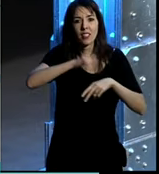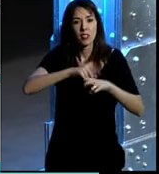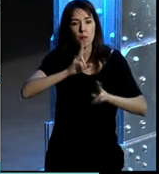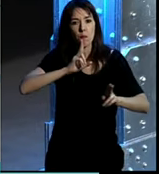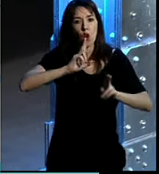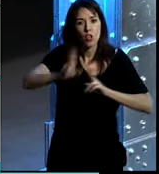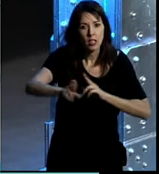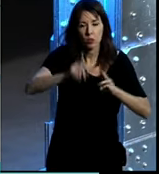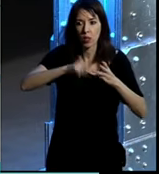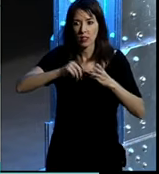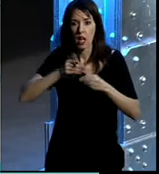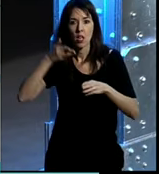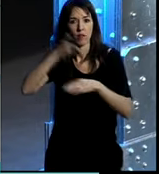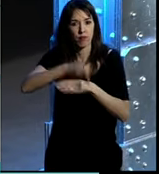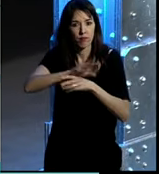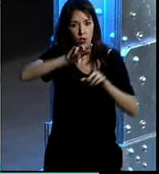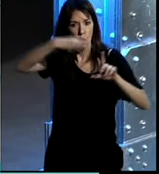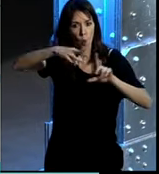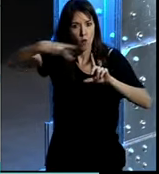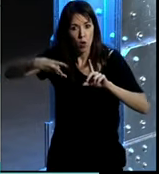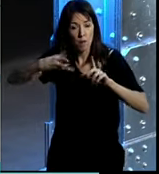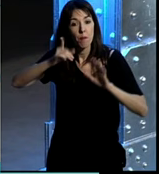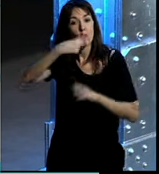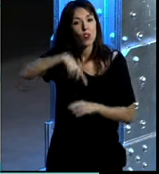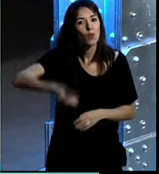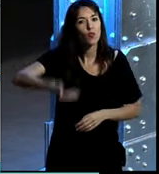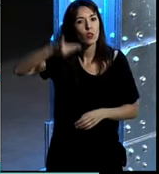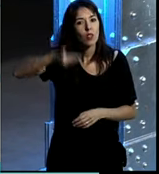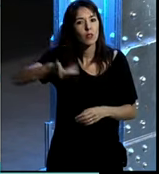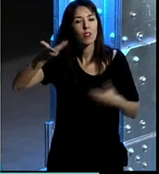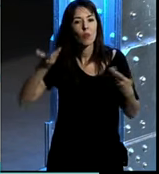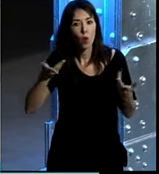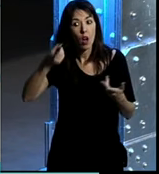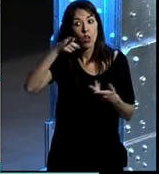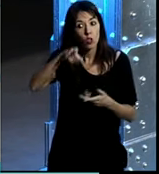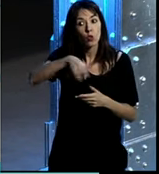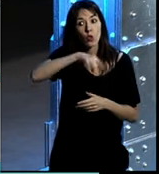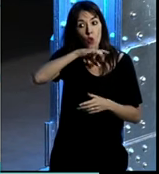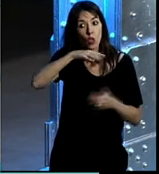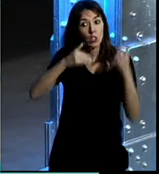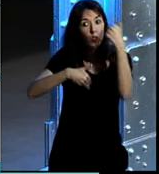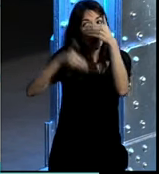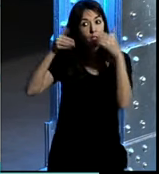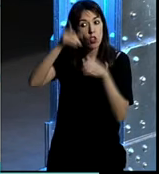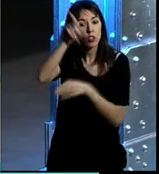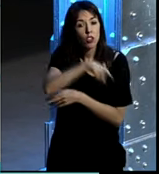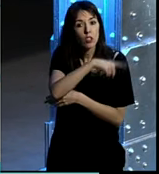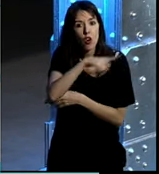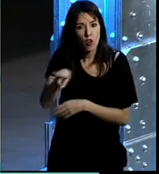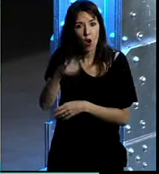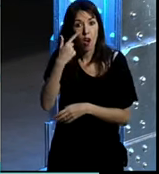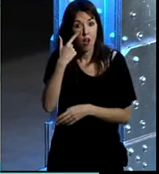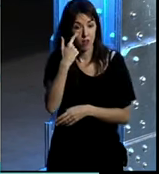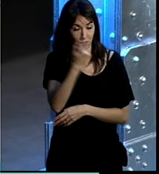tráfico a la web de reputación online pero para nosotros el fundamental es estás contento con la atención que has recibido ahí veis que